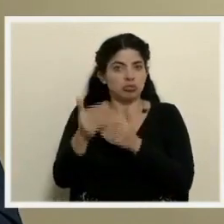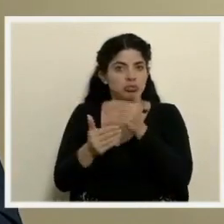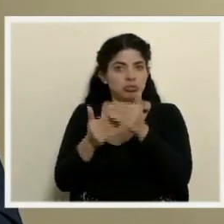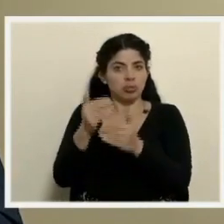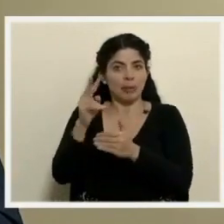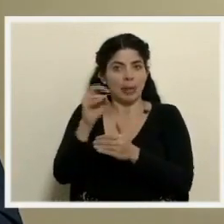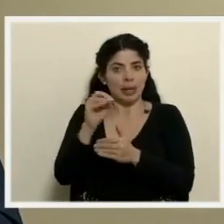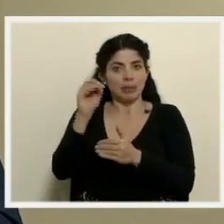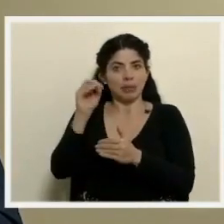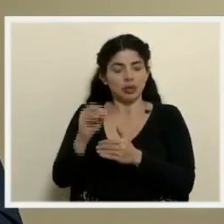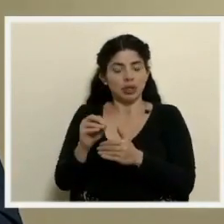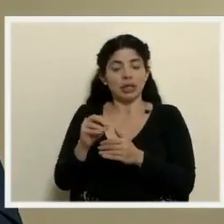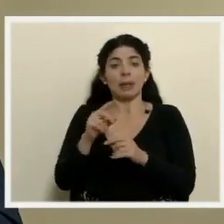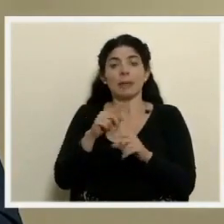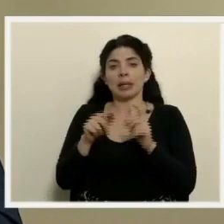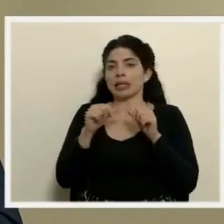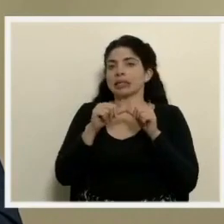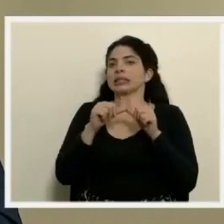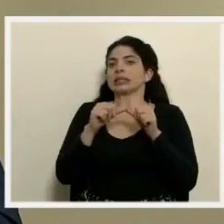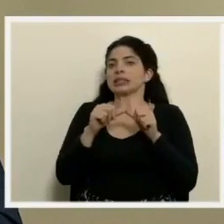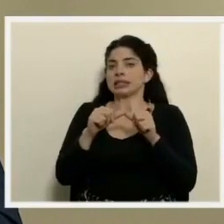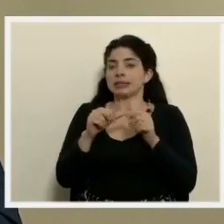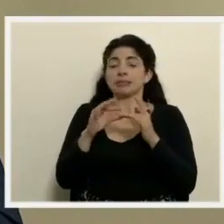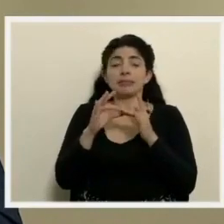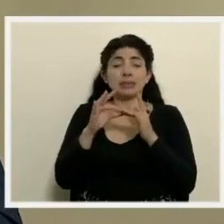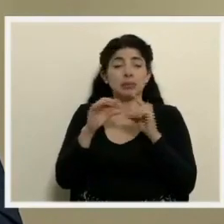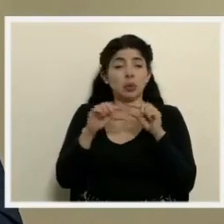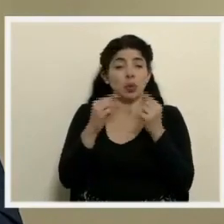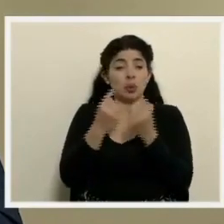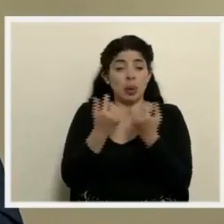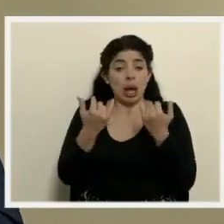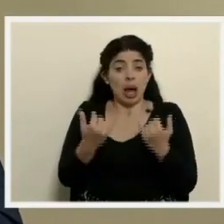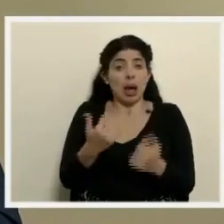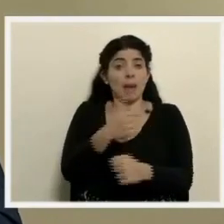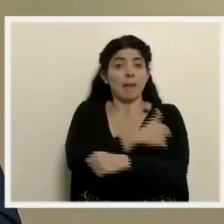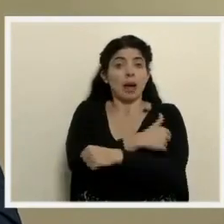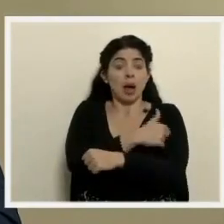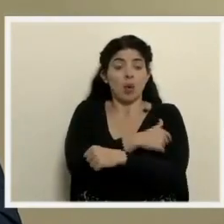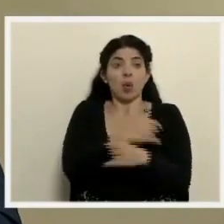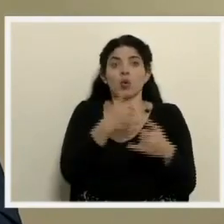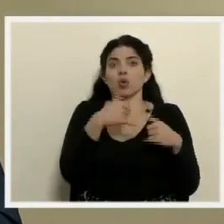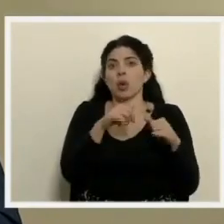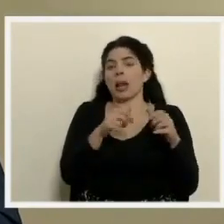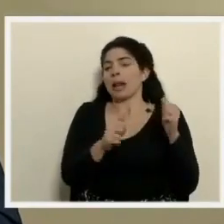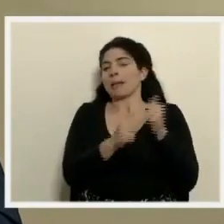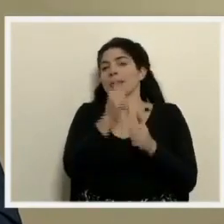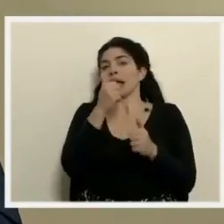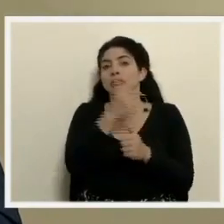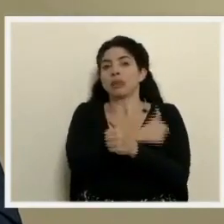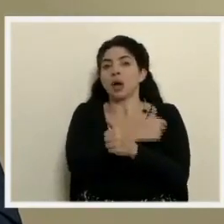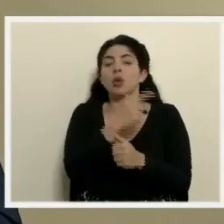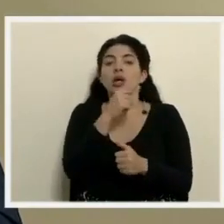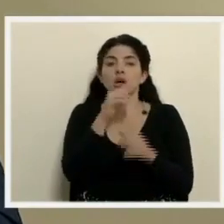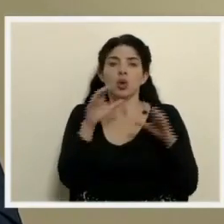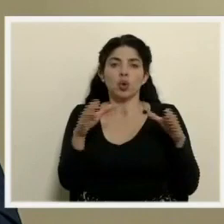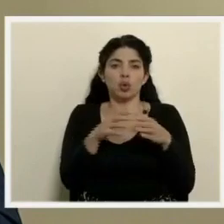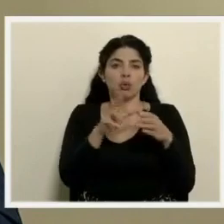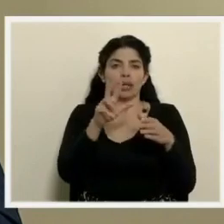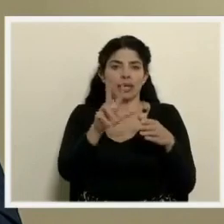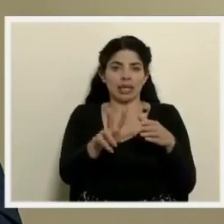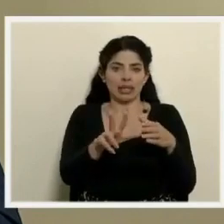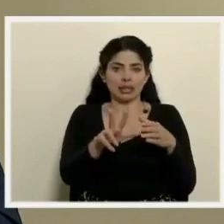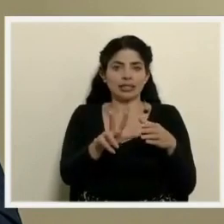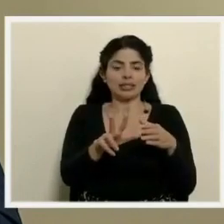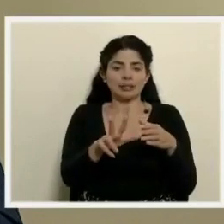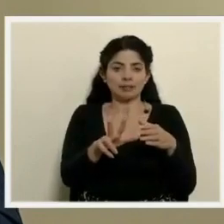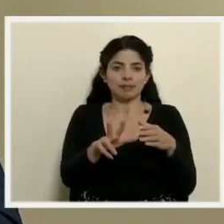% pero que seguimos avanzando también el principal grupo que estamos vacunando en este momento que sigue teniendo la mayor cantidad de dosis es el grupo 3 y obviamente